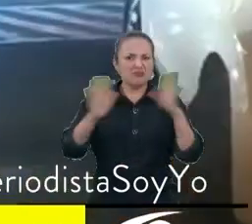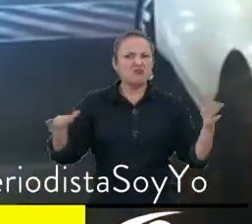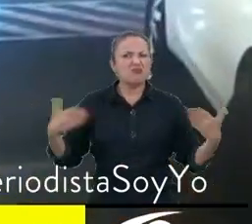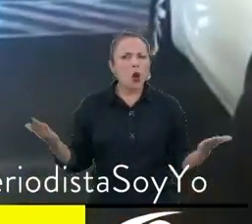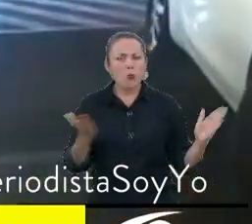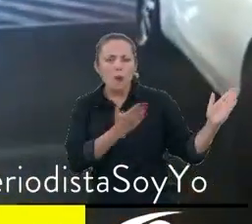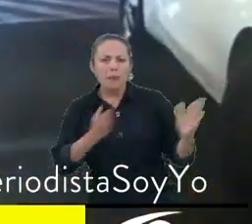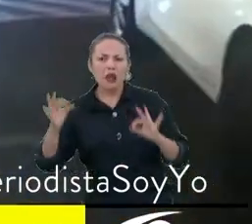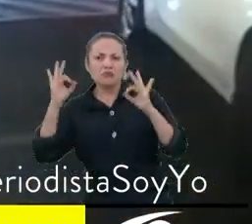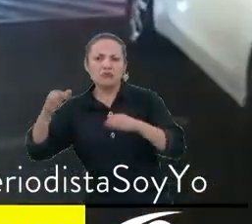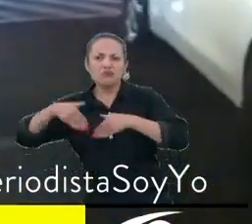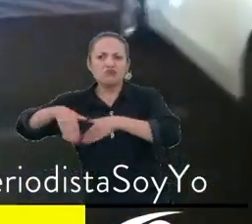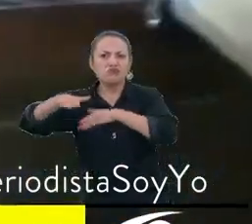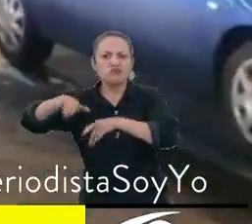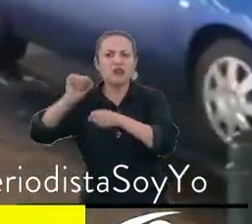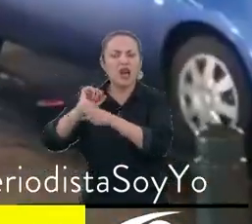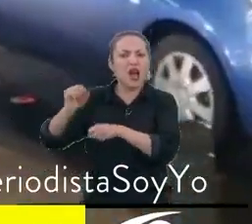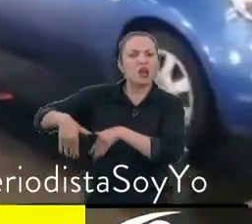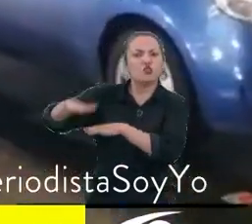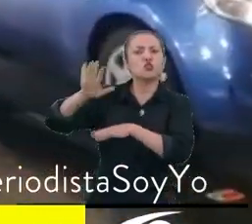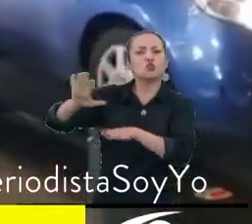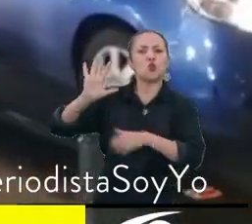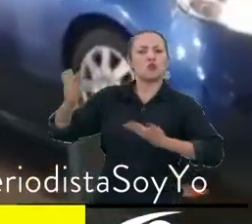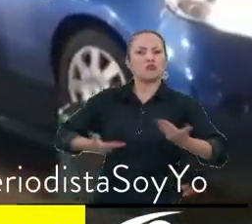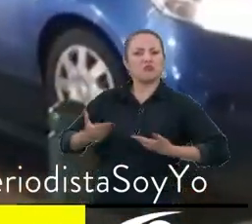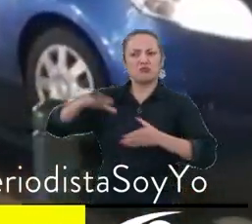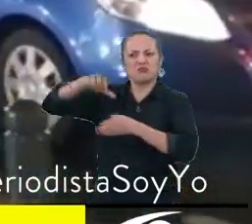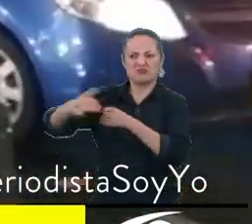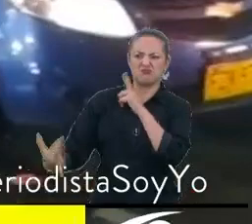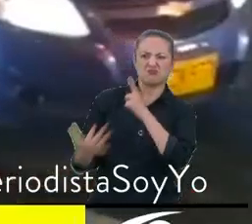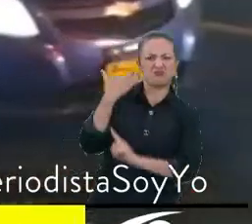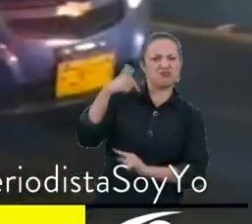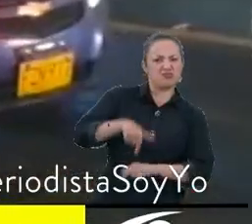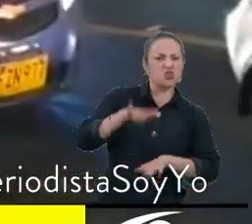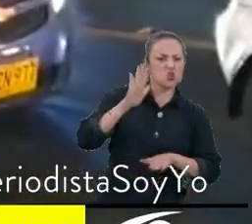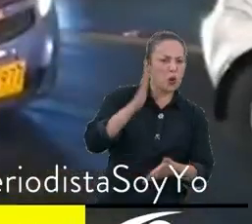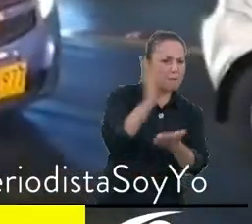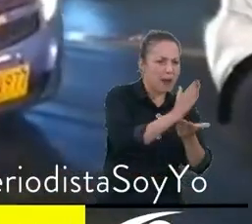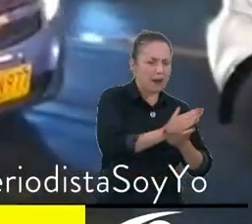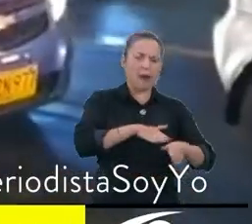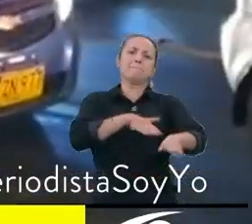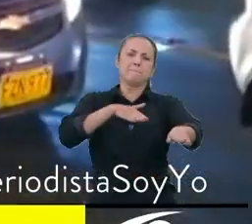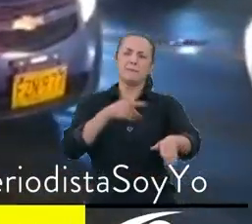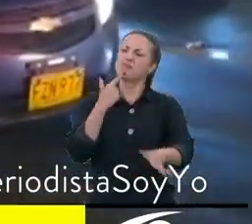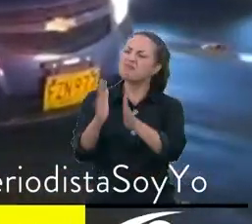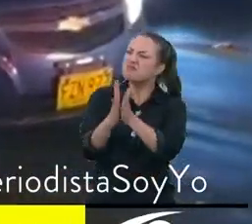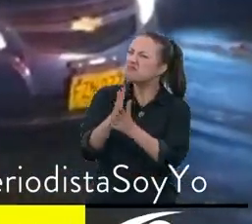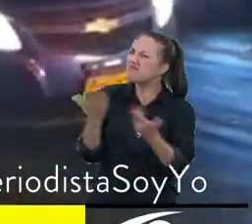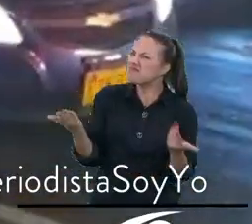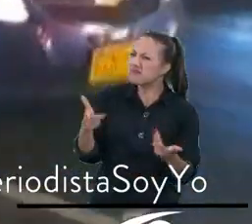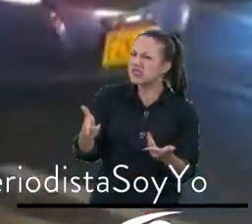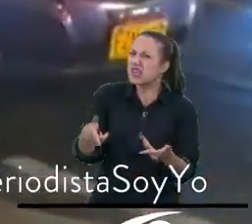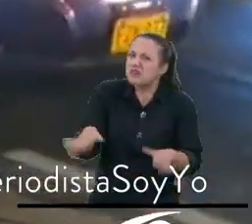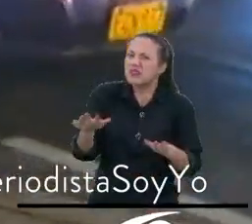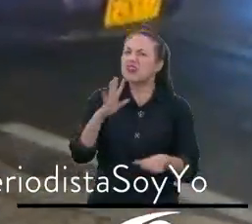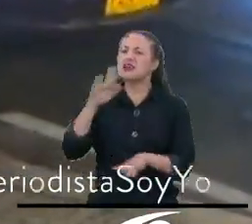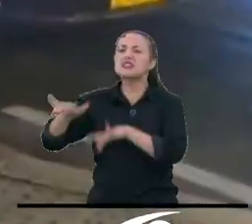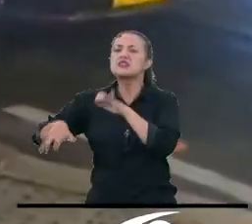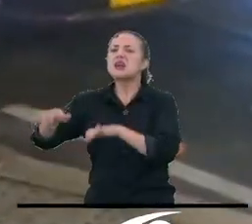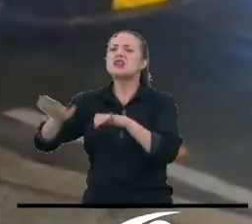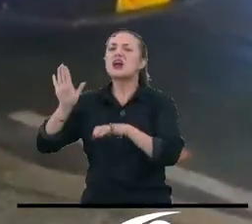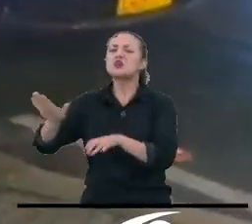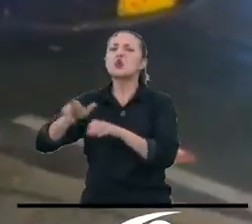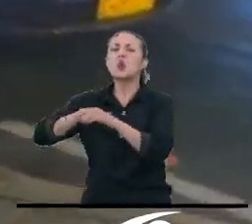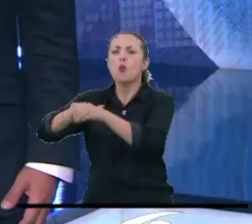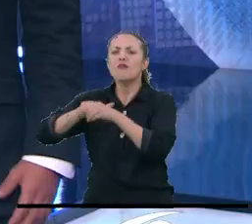manejo de tráfico cuenta Parque La Colina centro comercial para colapsar nuestras calles? Quisiéramos saber qué opina de esta irregularidad de la Secretaría Distrital